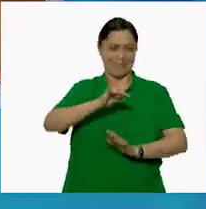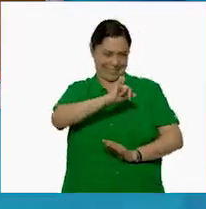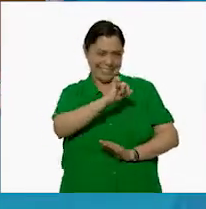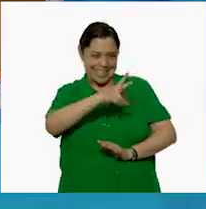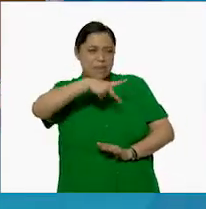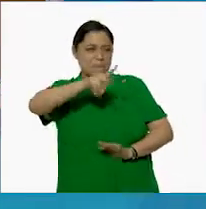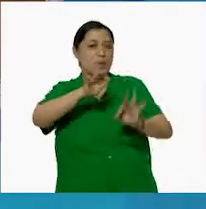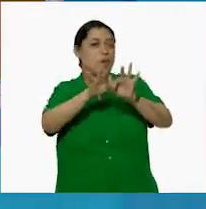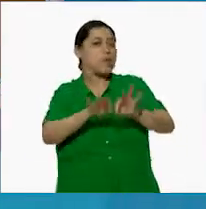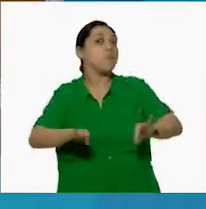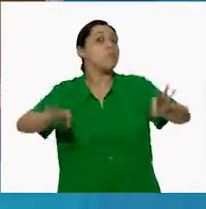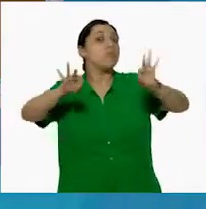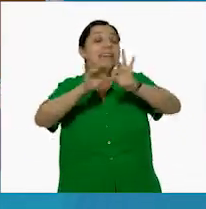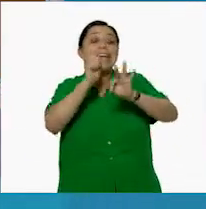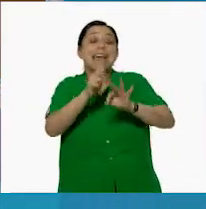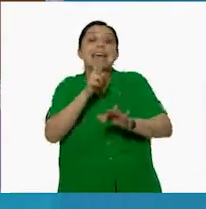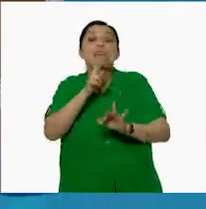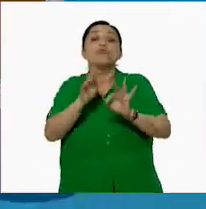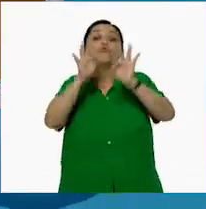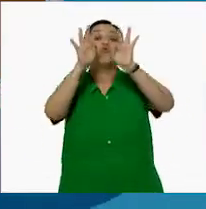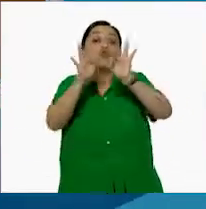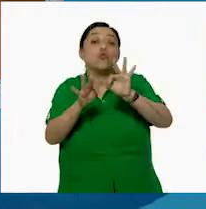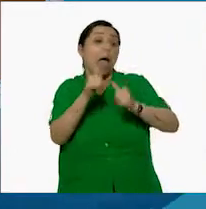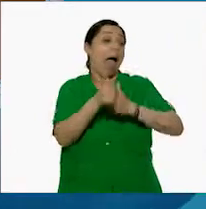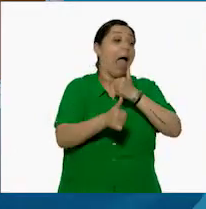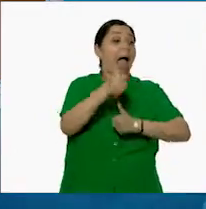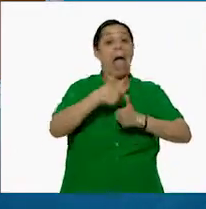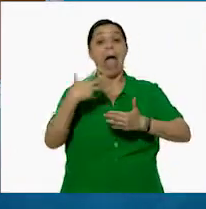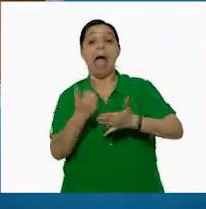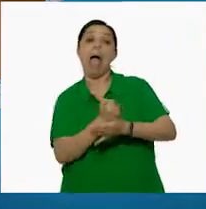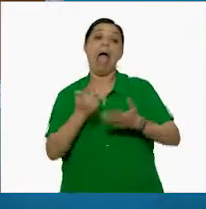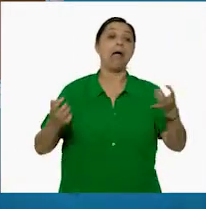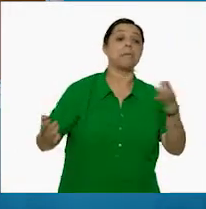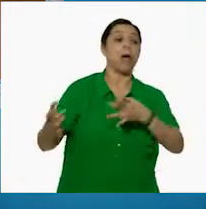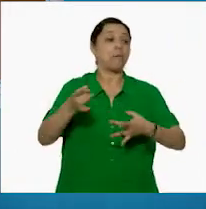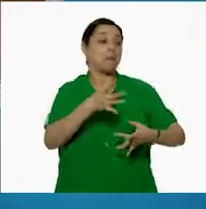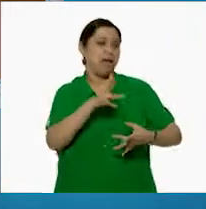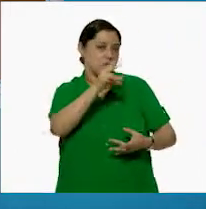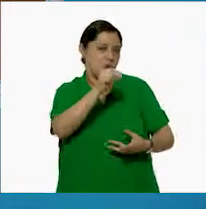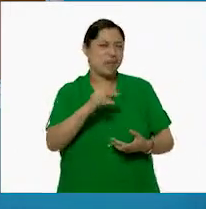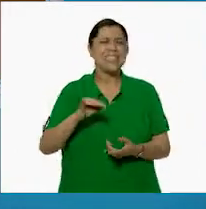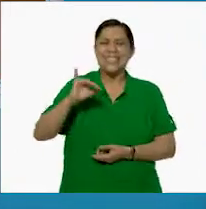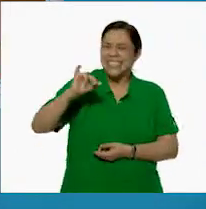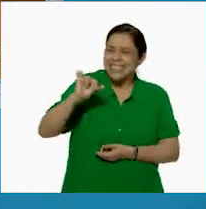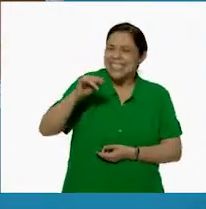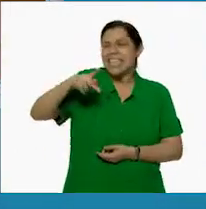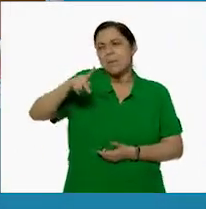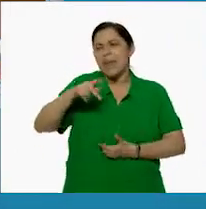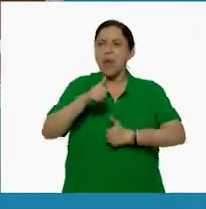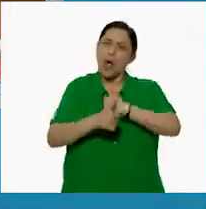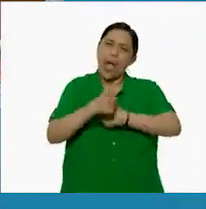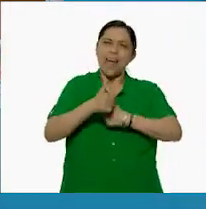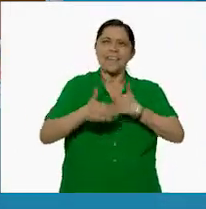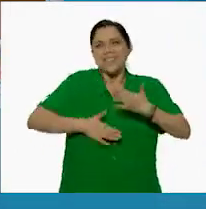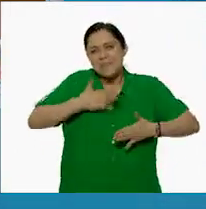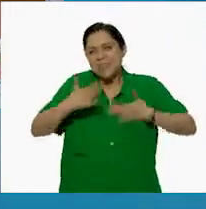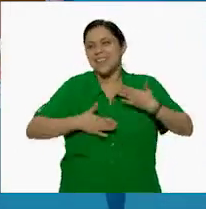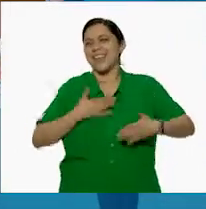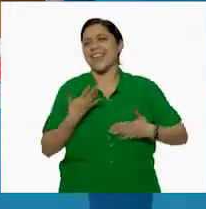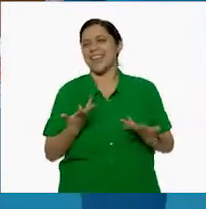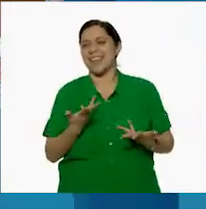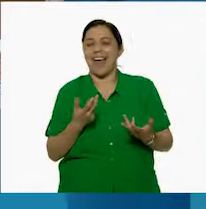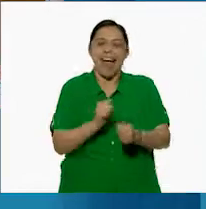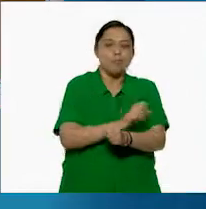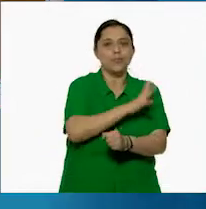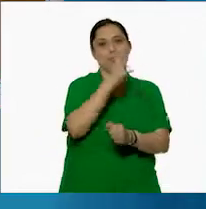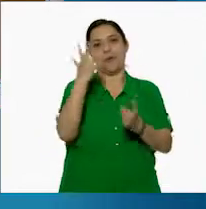es tener el resultado correcto. Y no tanto quién termina más rápido. Sí, Carola. Pero una competencia, pues, siempre es divertida, ¿no? Le pone emoción